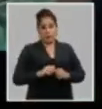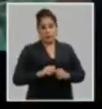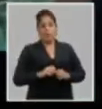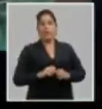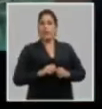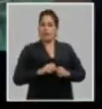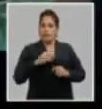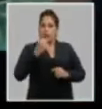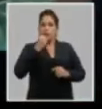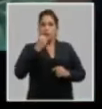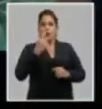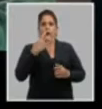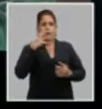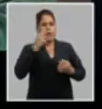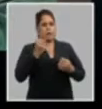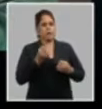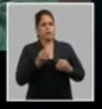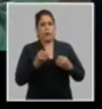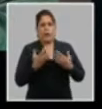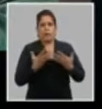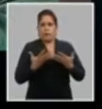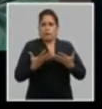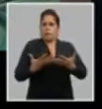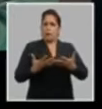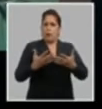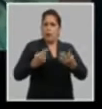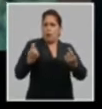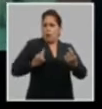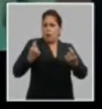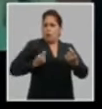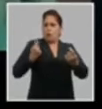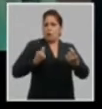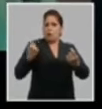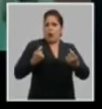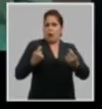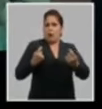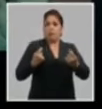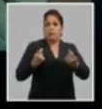bastaría este honor y esta gloria de haber luchado